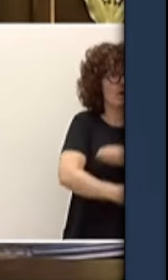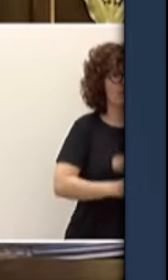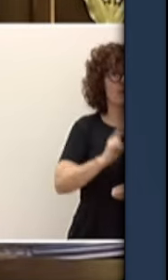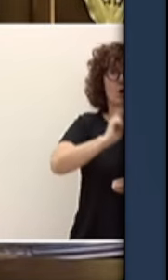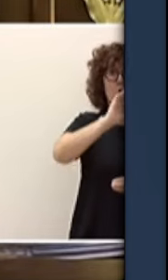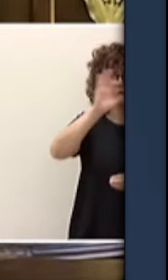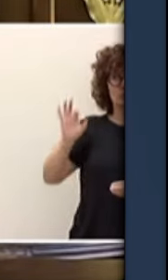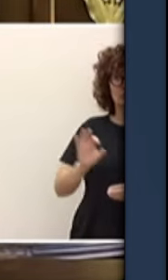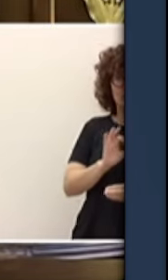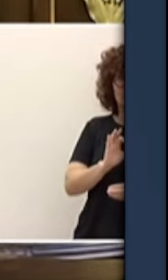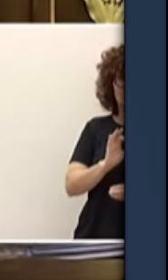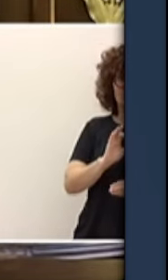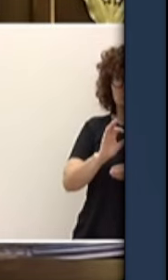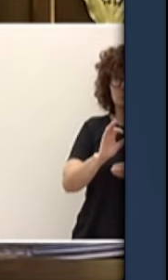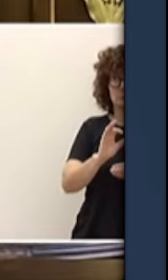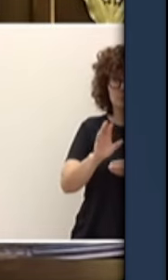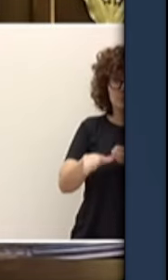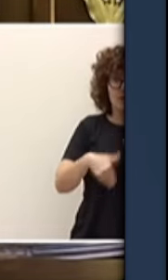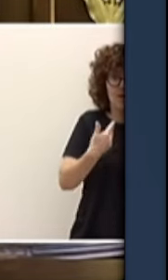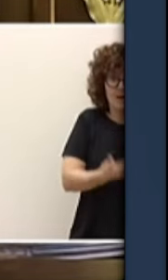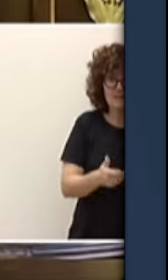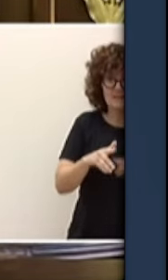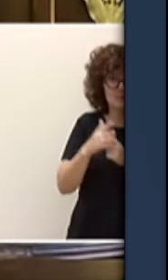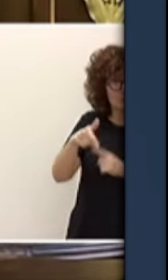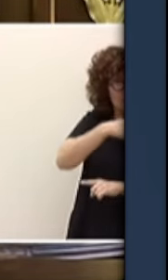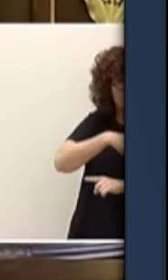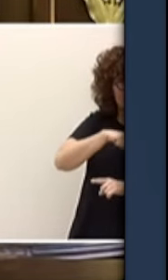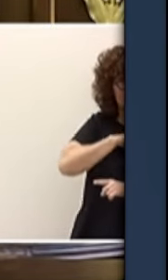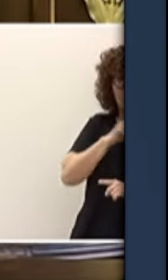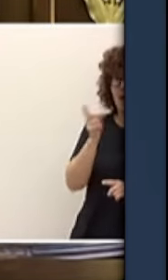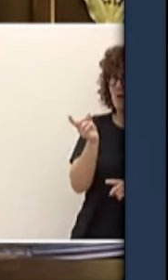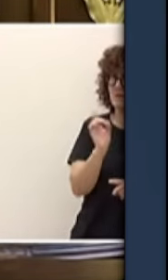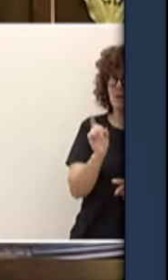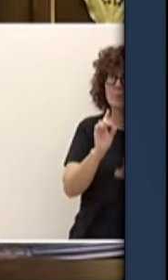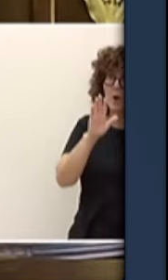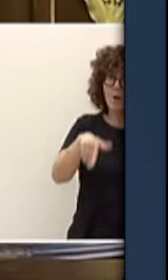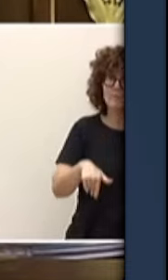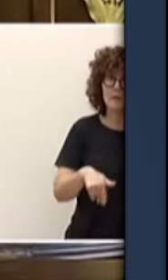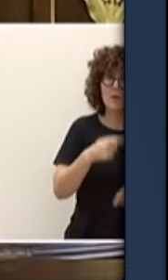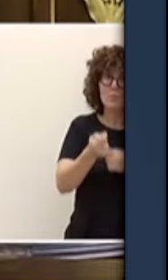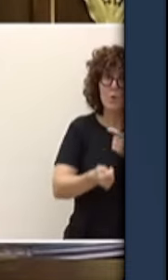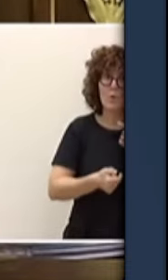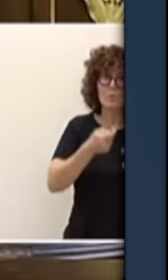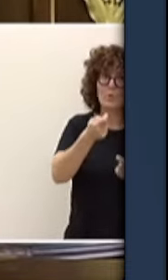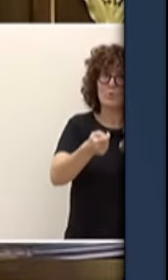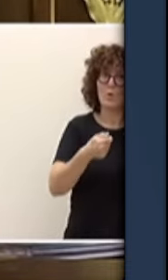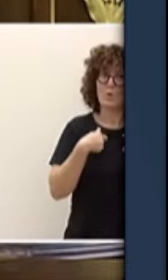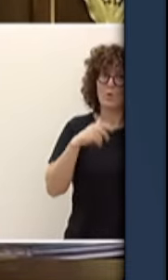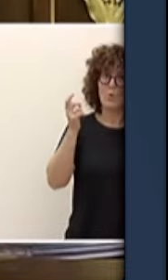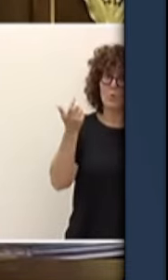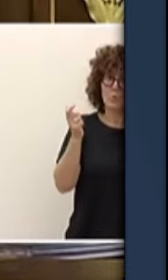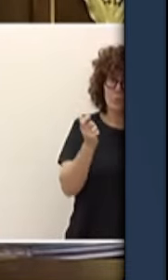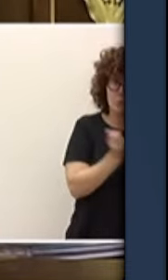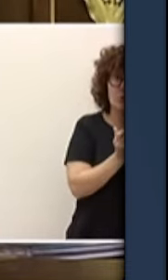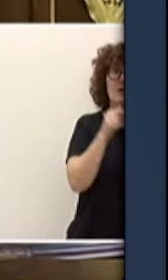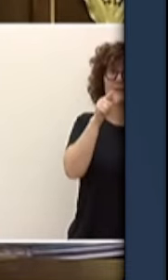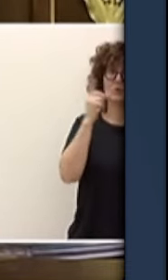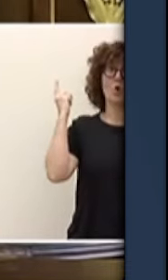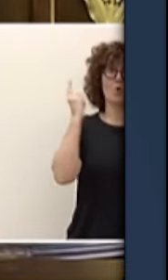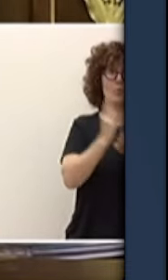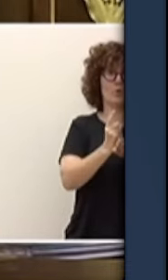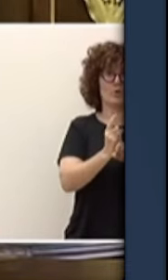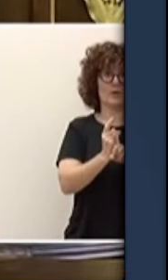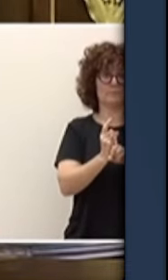lo han conseguido lo han hecho poco a poco y a todo esto es a lo que se opone la izquierda islamista y corrupta que el señor Sánchez